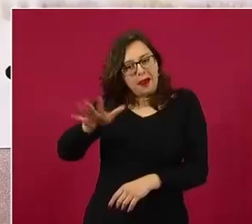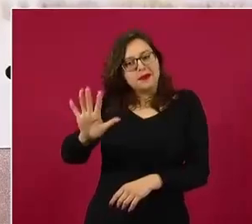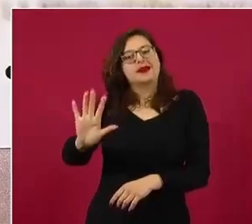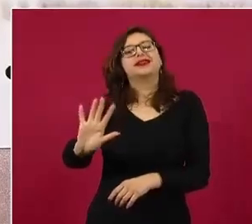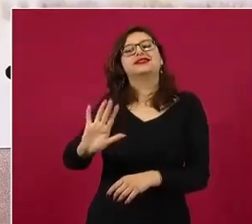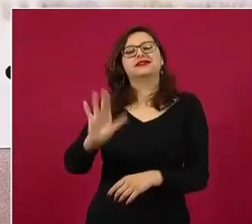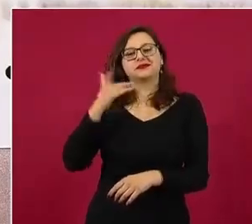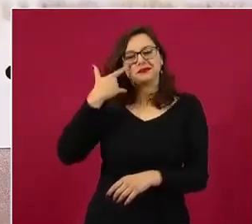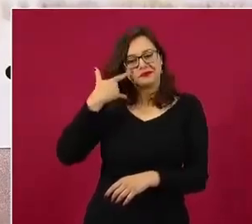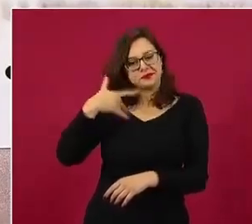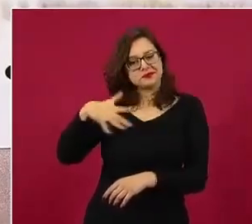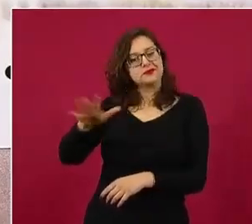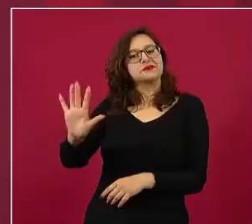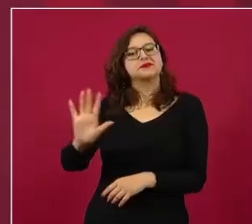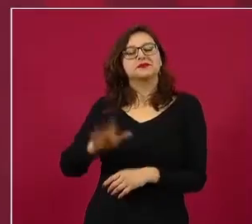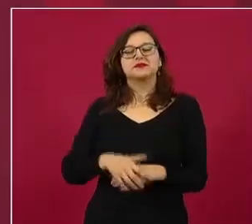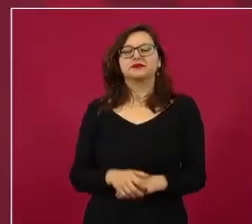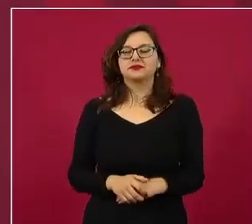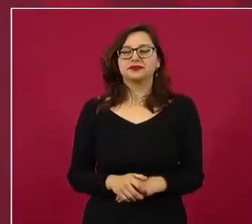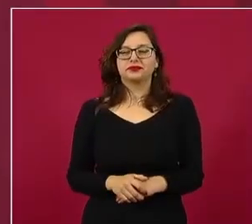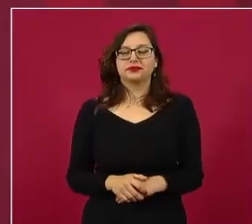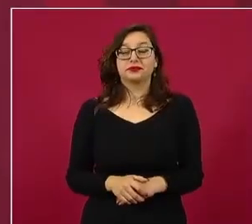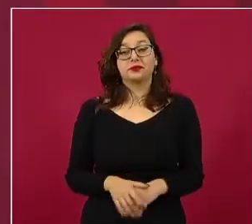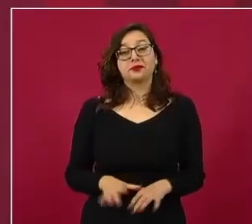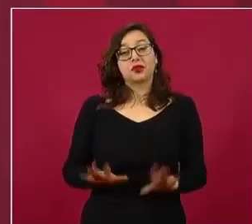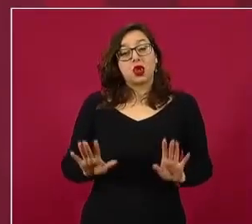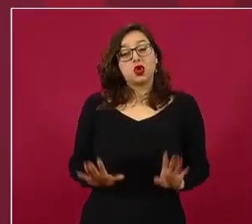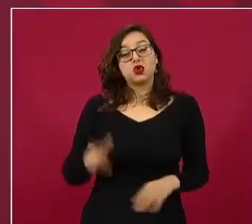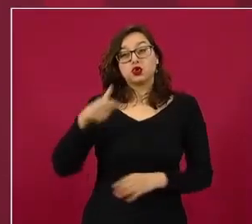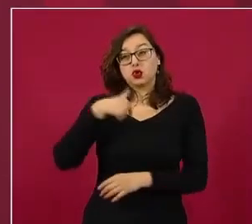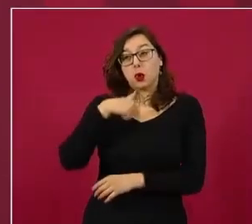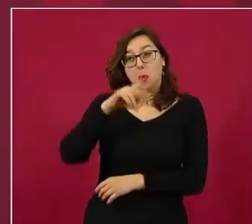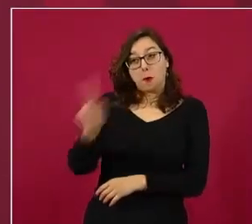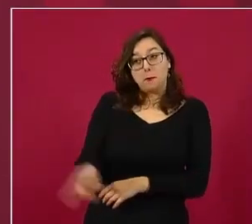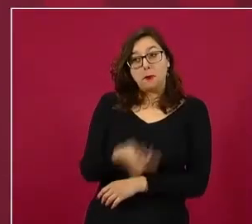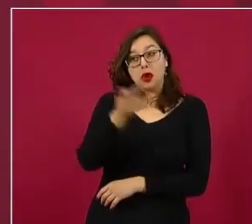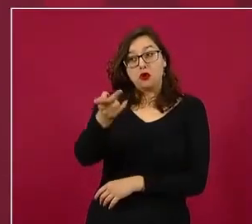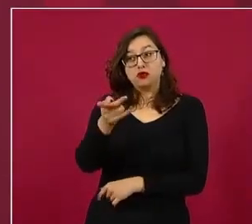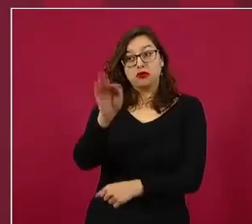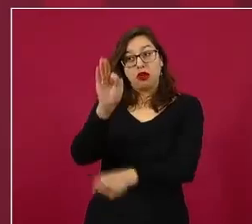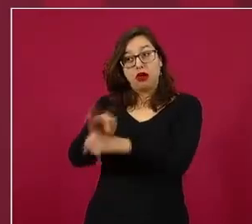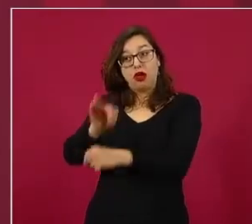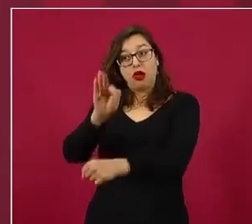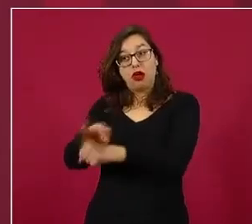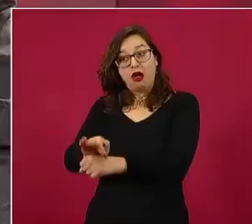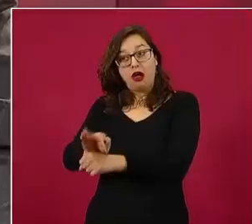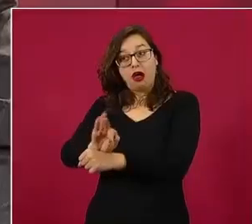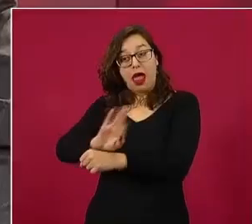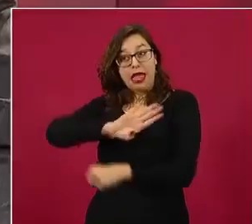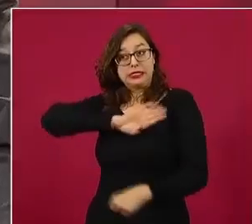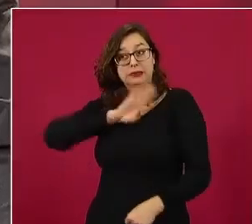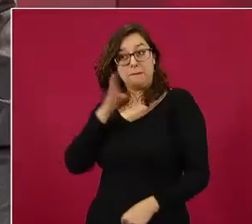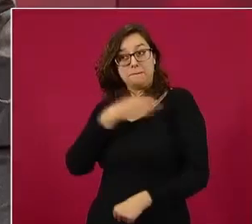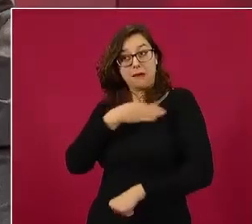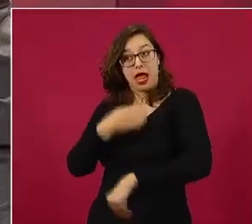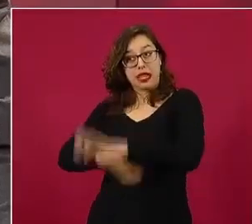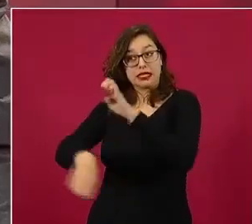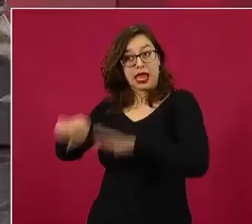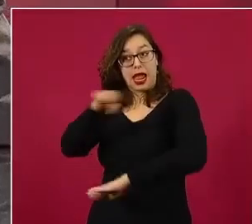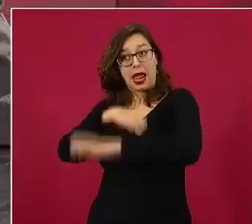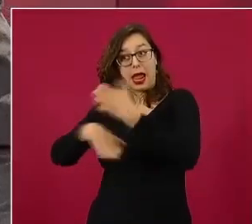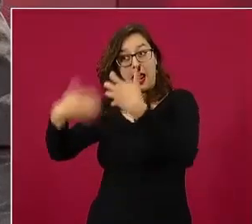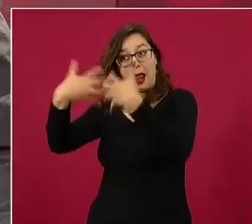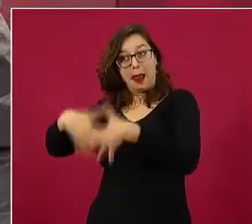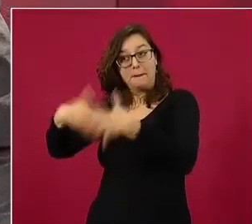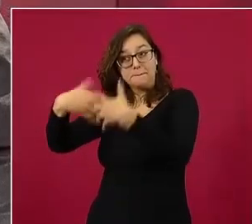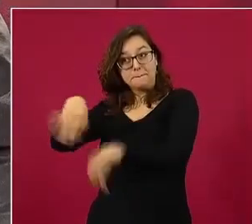A ver, ¿van a votar a favor de Iberdrola y en contra de la